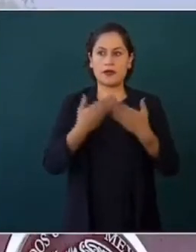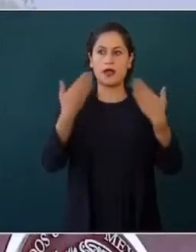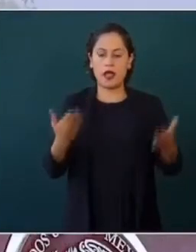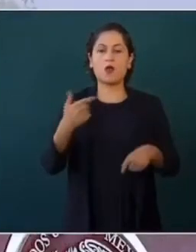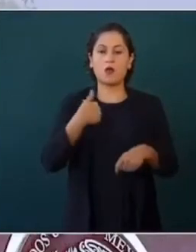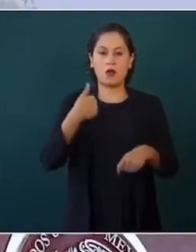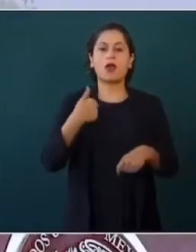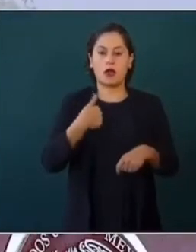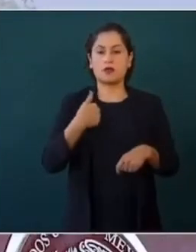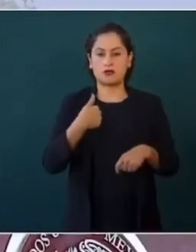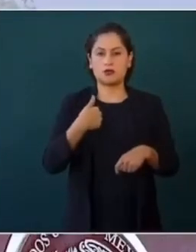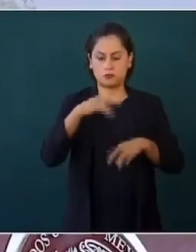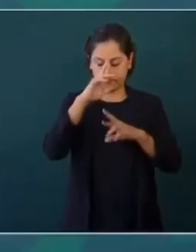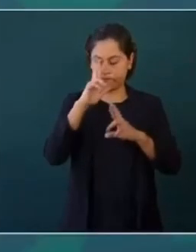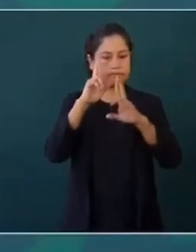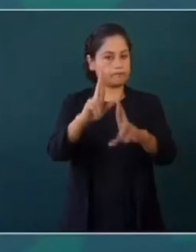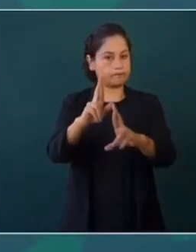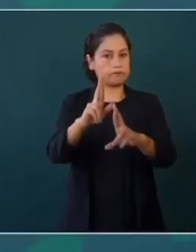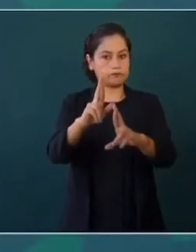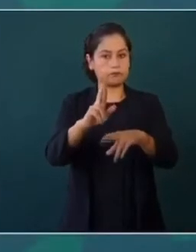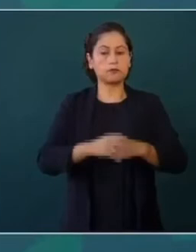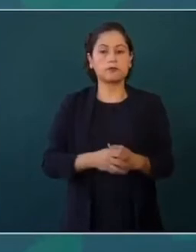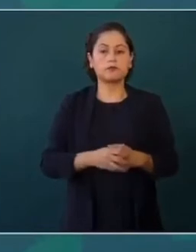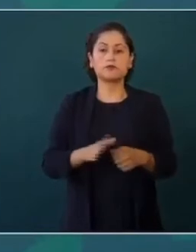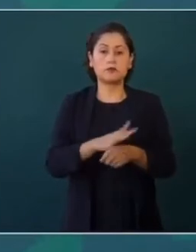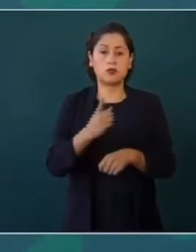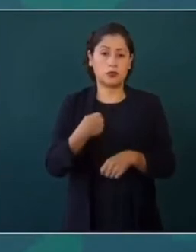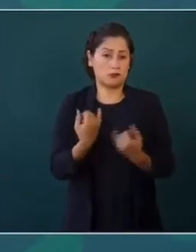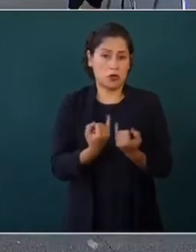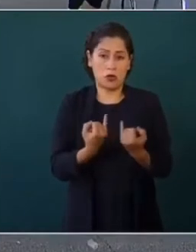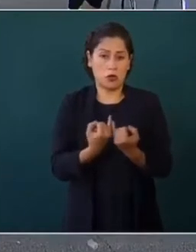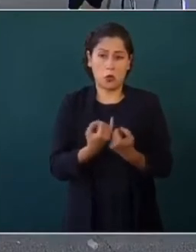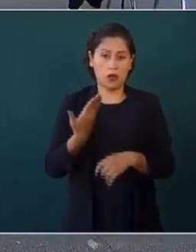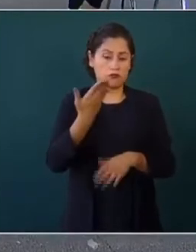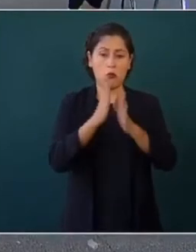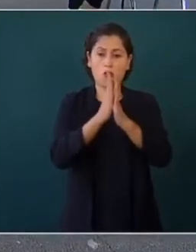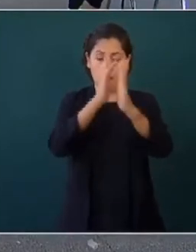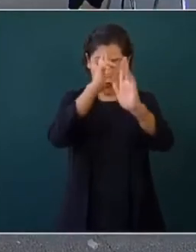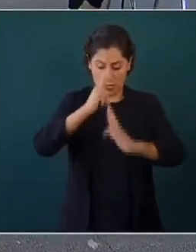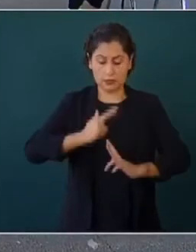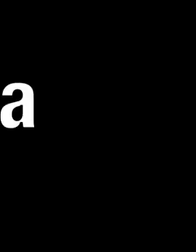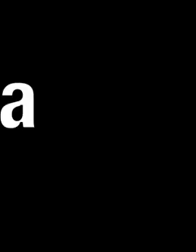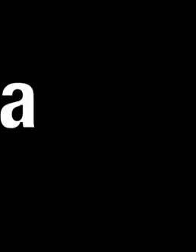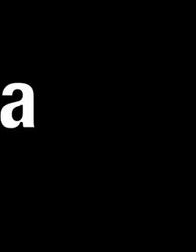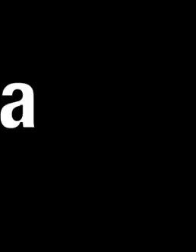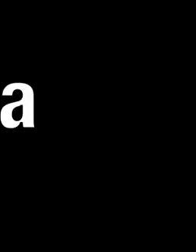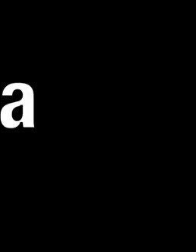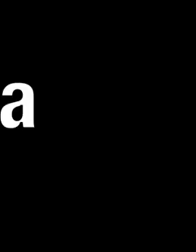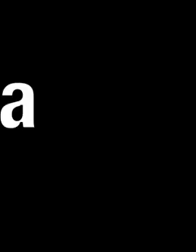respeto en estos casos, porque lo que pedimos es eso. Que nos respeten, que nos respeten a los mexicanos. Gracias. Gracias. Gracias. Gracias. Gracias. Gracias.